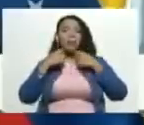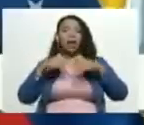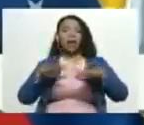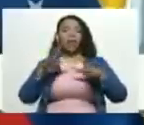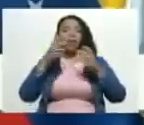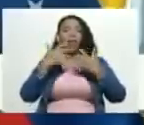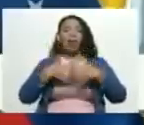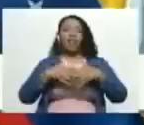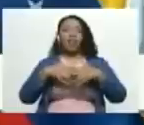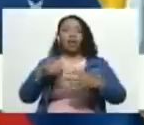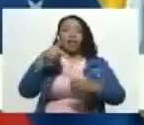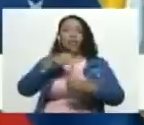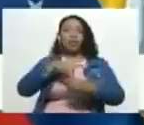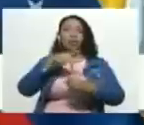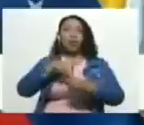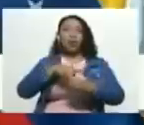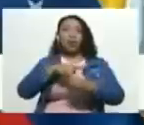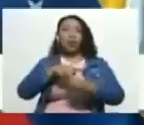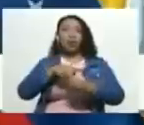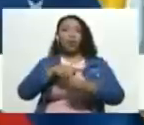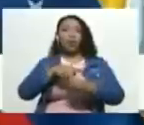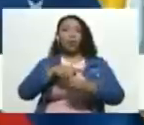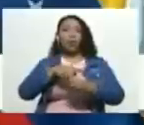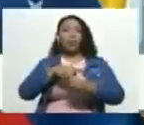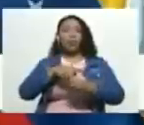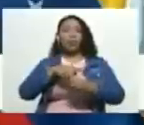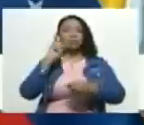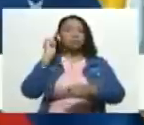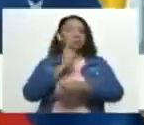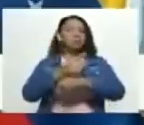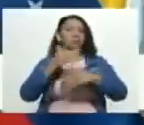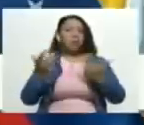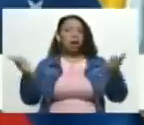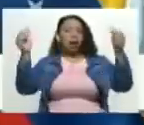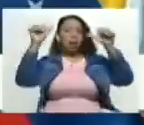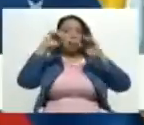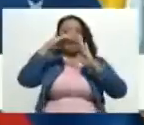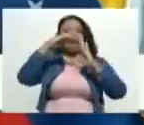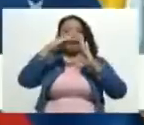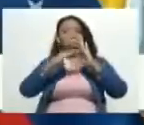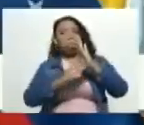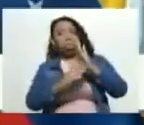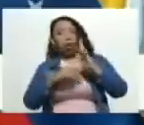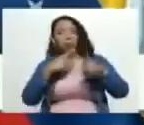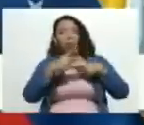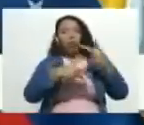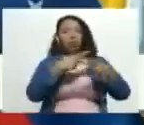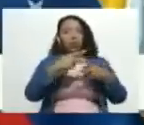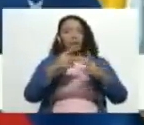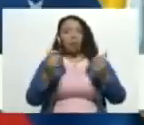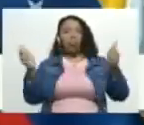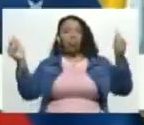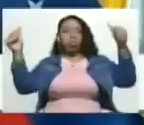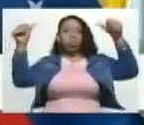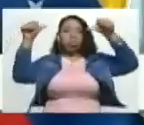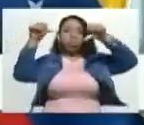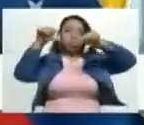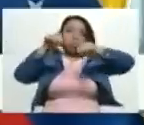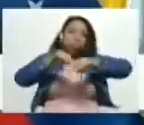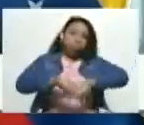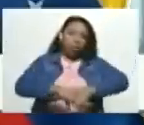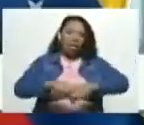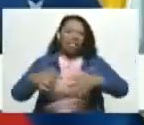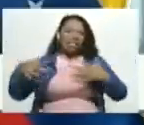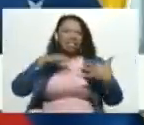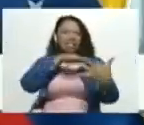industria petrolera debido a la caída de la producción a las sanciones en la guerra de